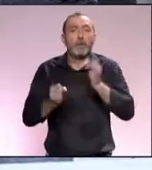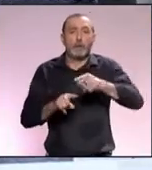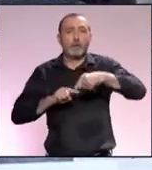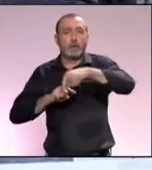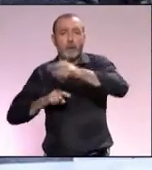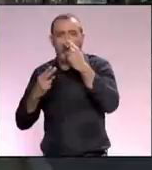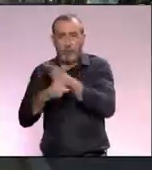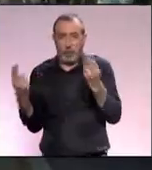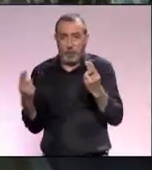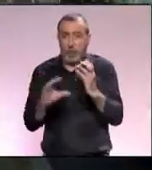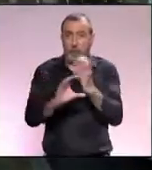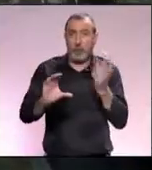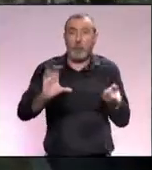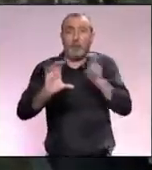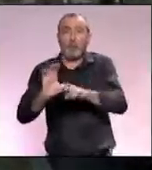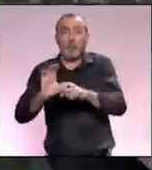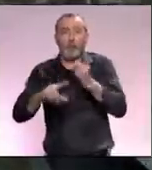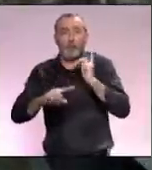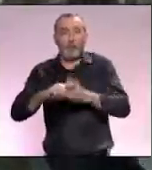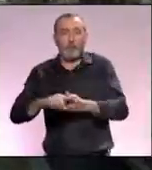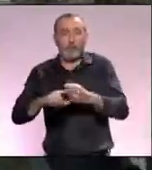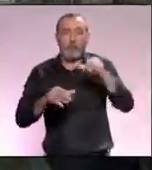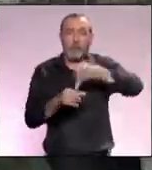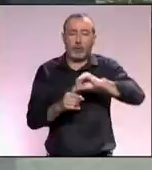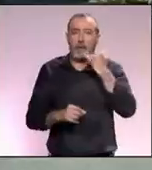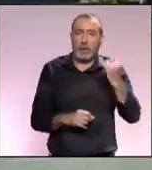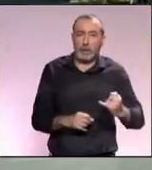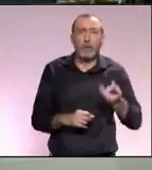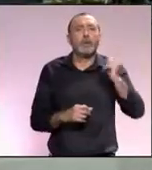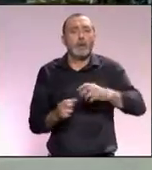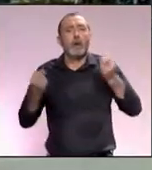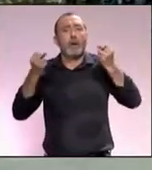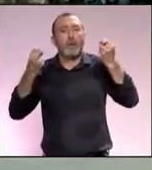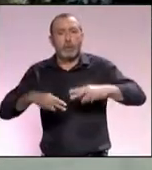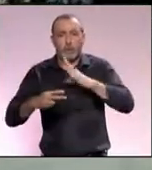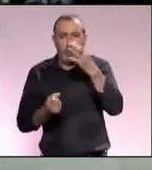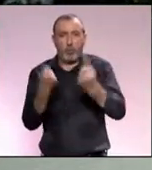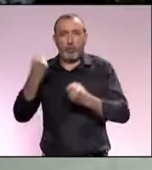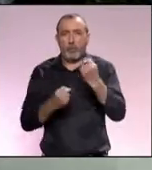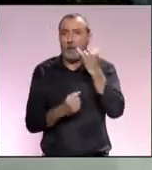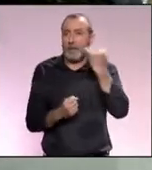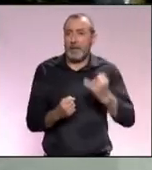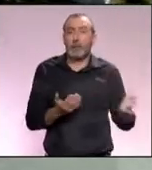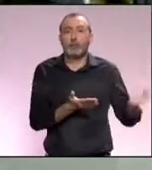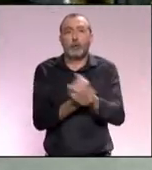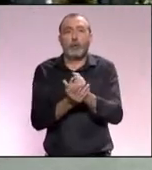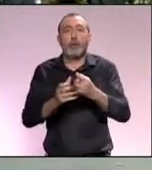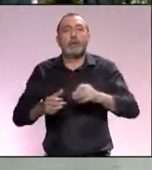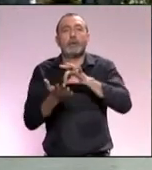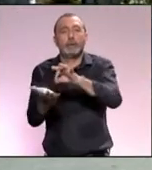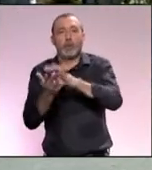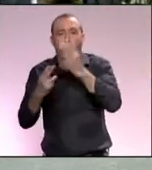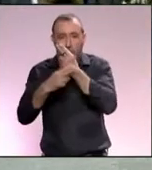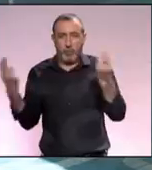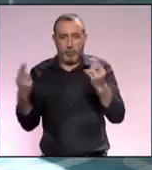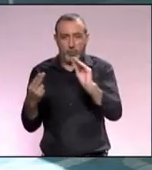incorporando a este último autobuses híbridos. También se apuesta por la implantación de vehículos eléctricos en todos los servicios públicos.